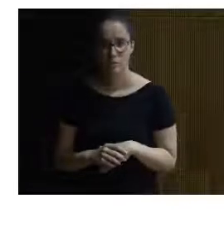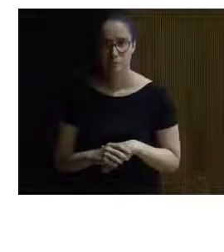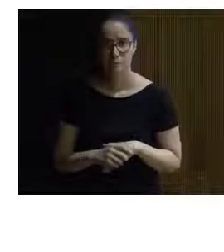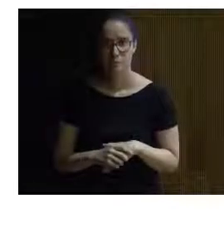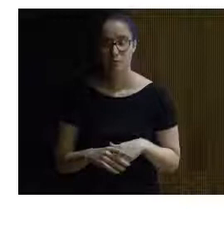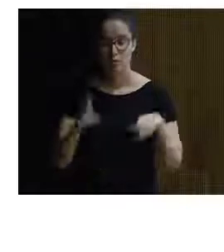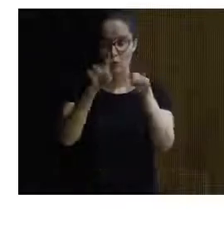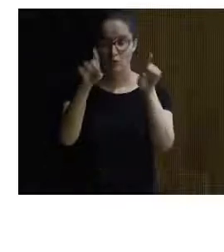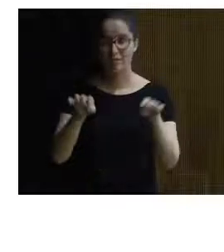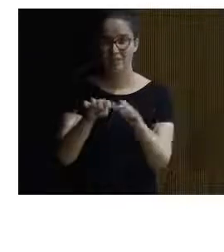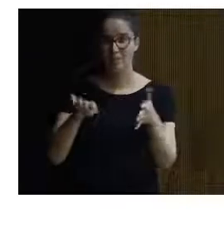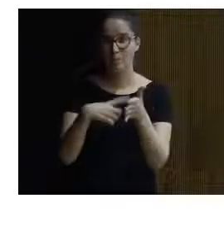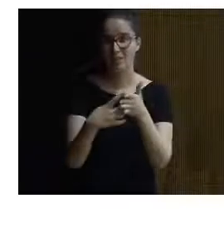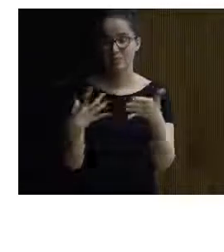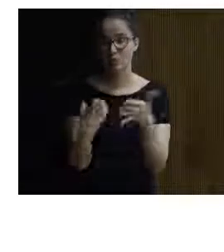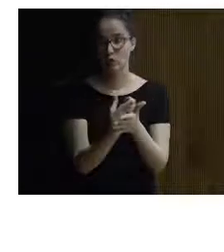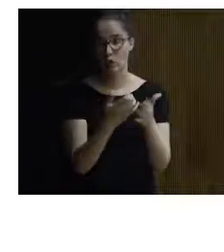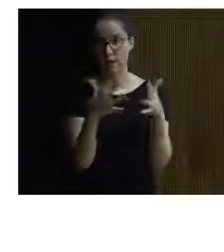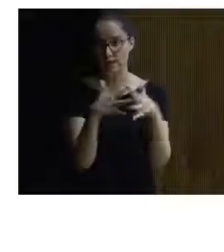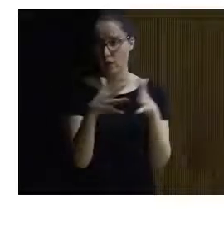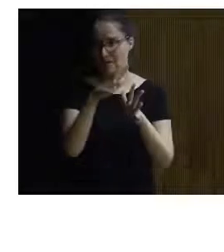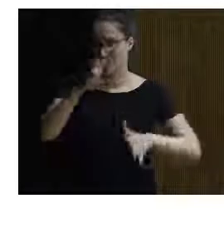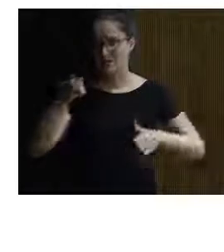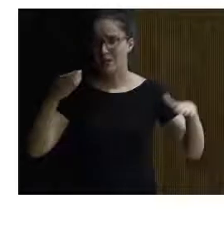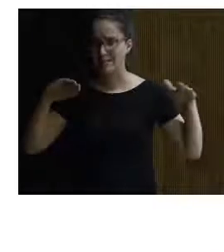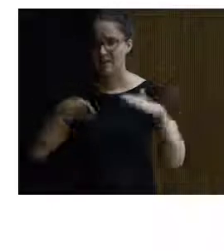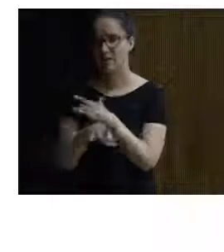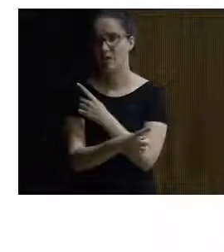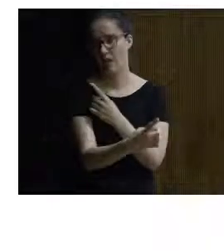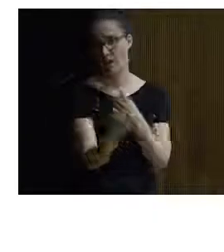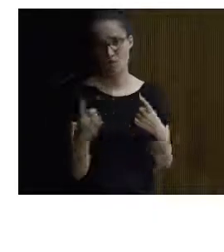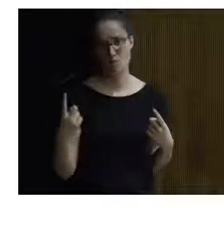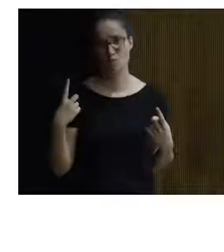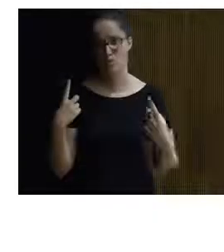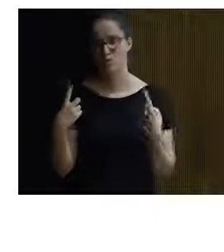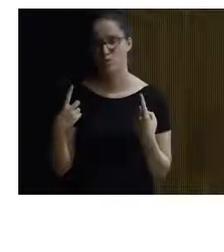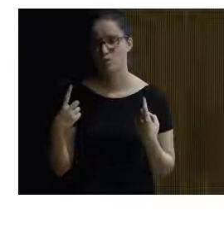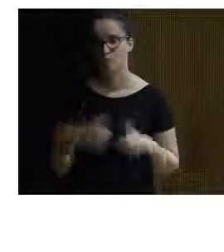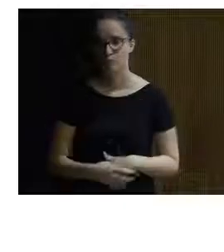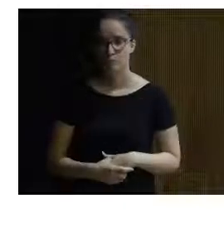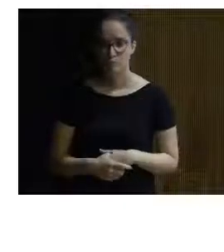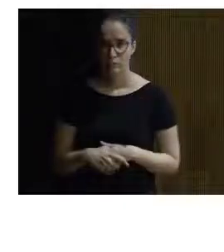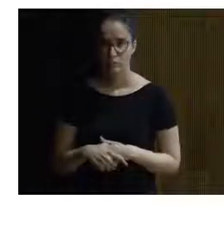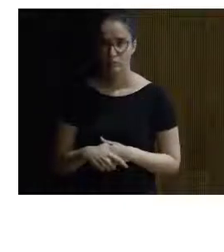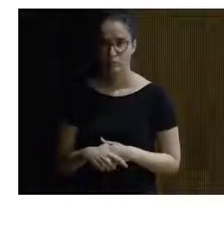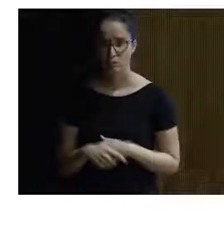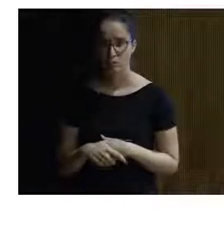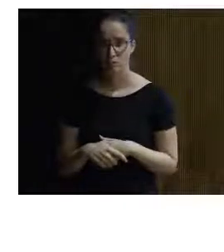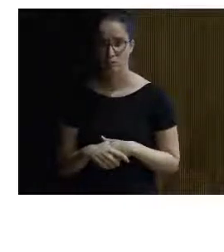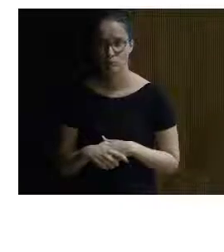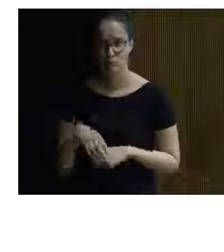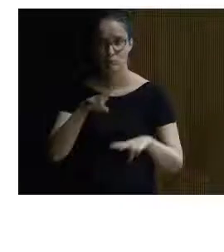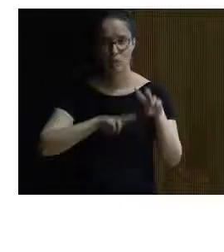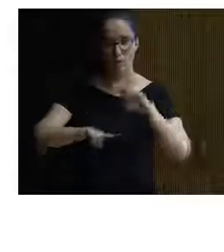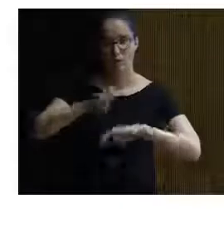Son fichas completas de todos los alojamientos y la accesibilidad de cada punto. A